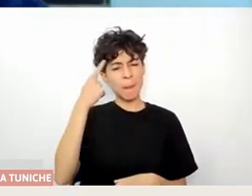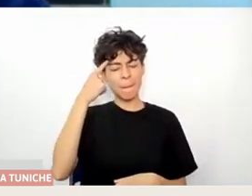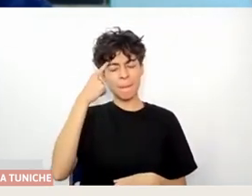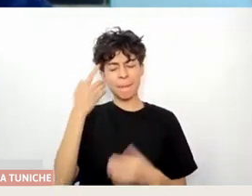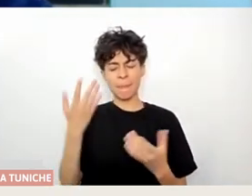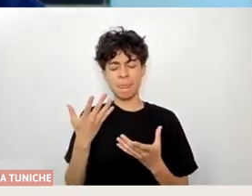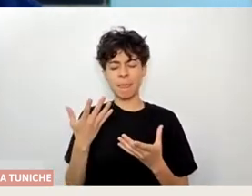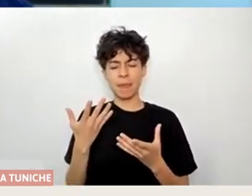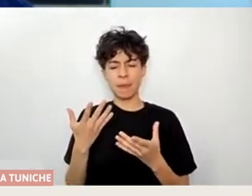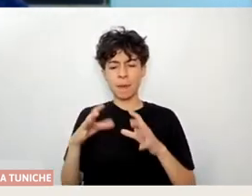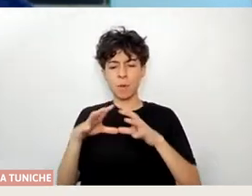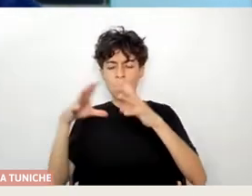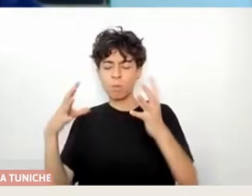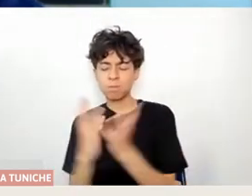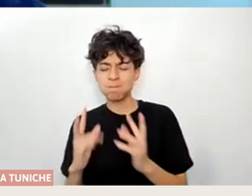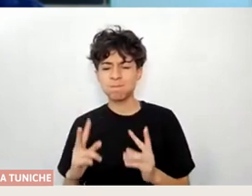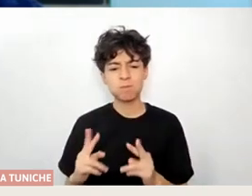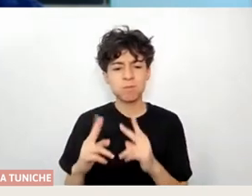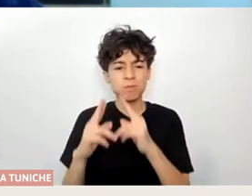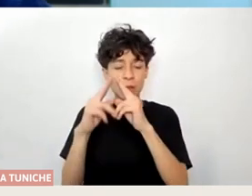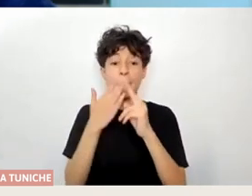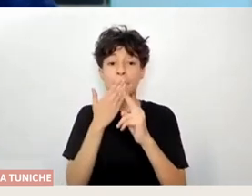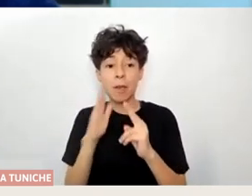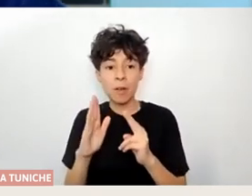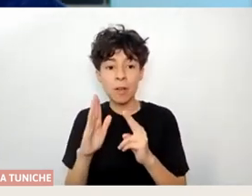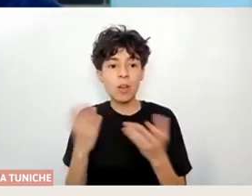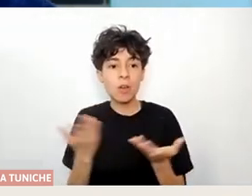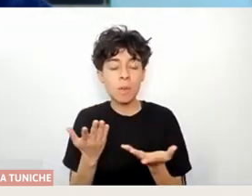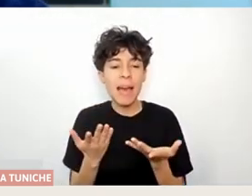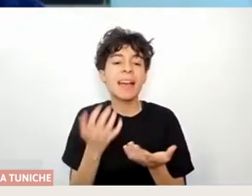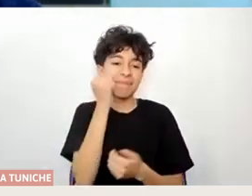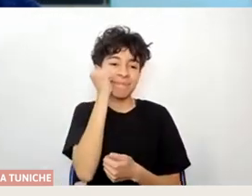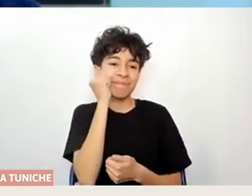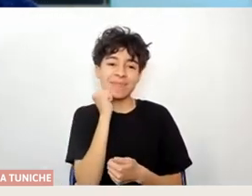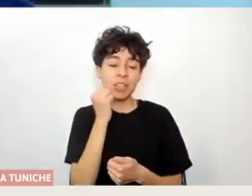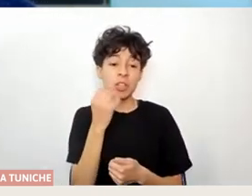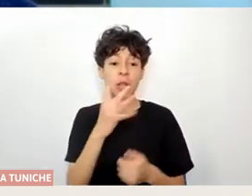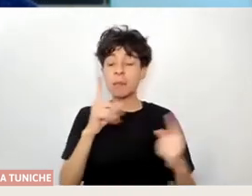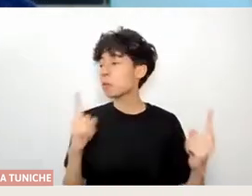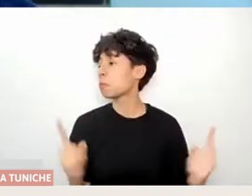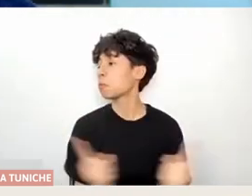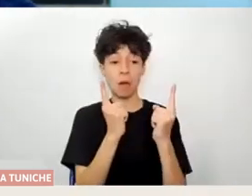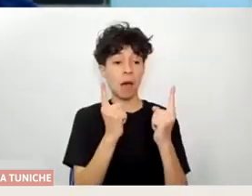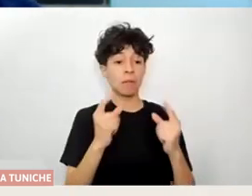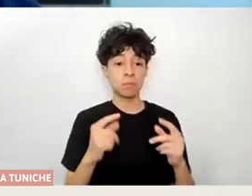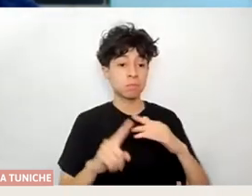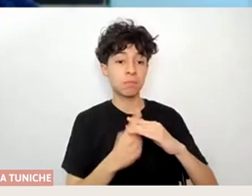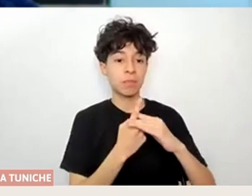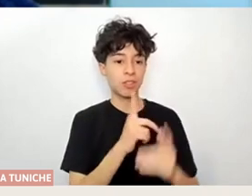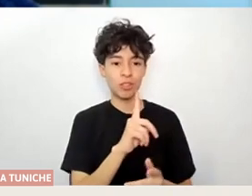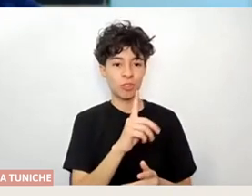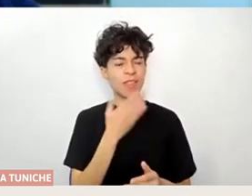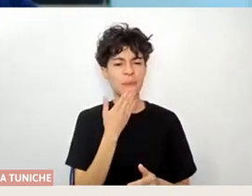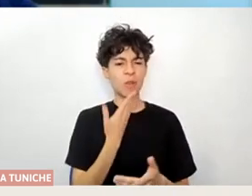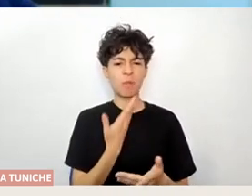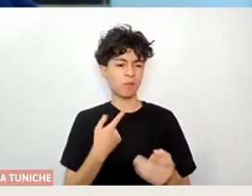posibles es desde lo cariñoso también. Entonces no es solamente lo anecdótico, sino también desde donde uno se quiere situar, ¿no?